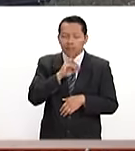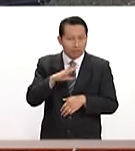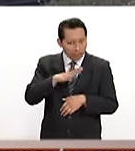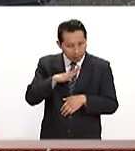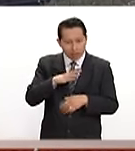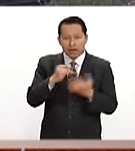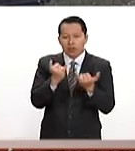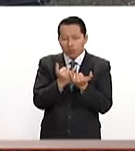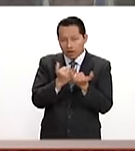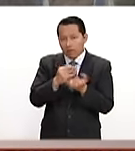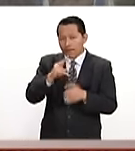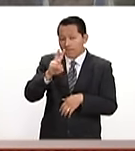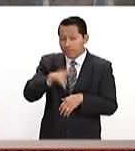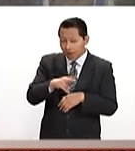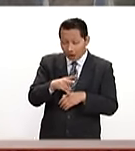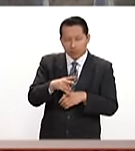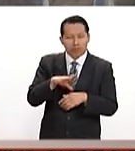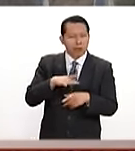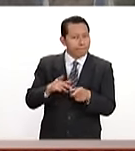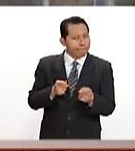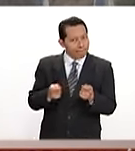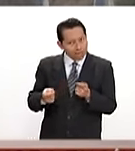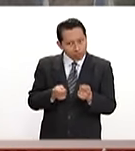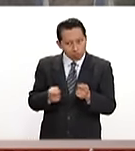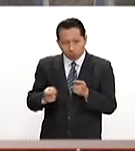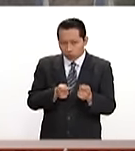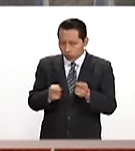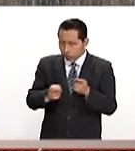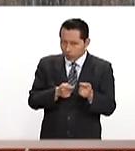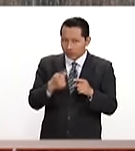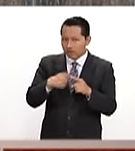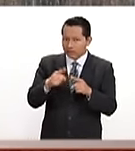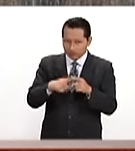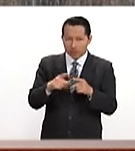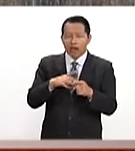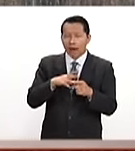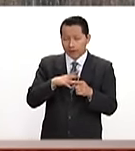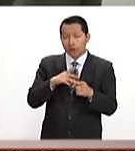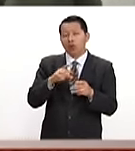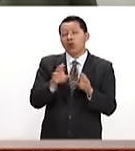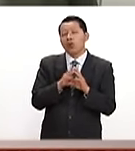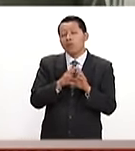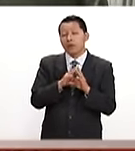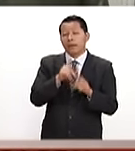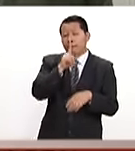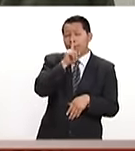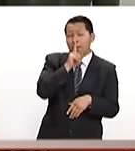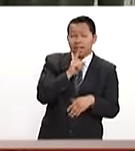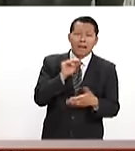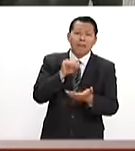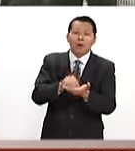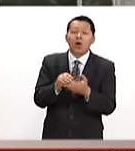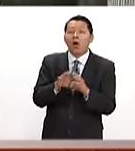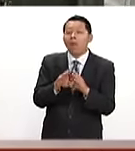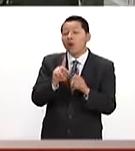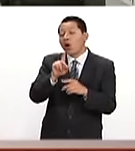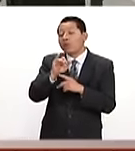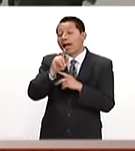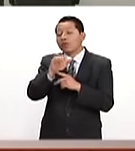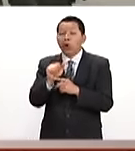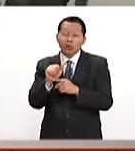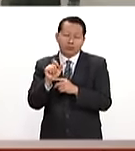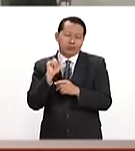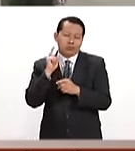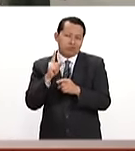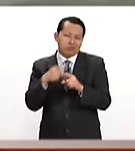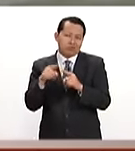manipulando la verdad y que han utilizado un eufemismo para llamar a la mentira como datos alternativos. Incluso una de sus asesoras